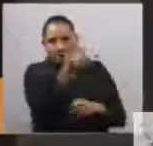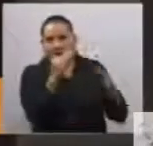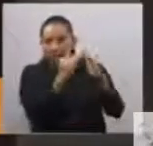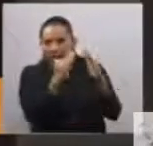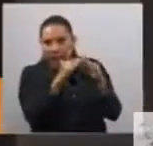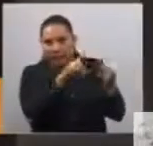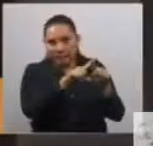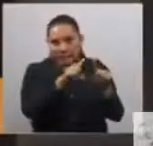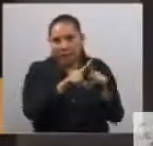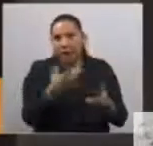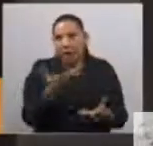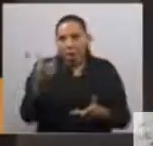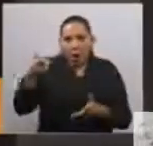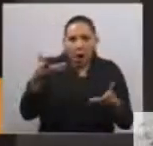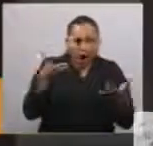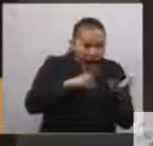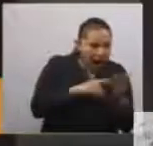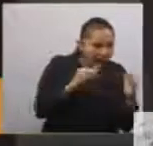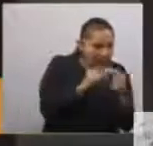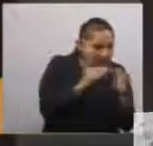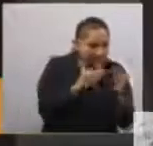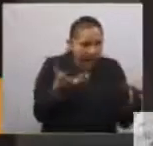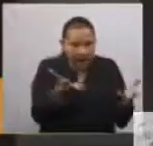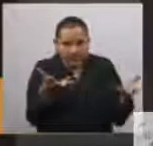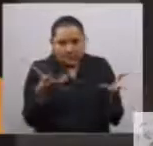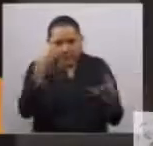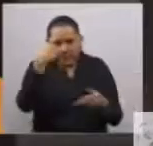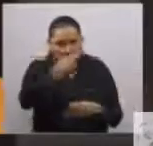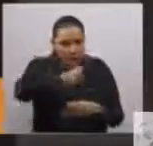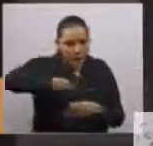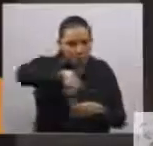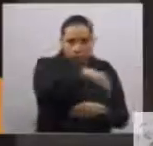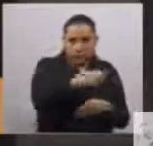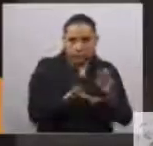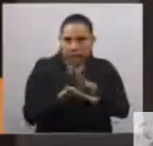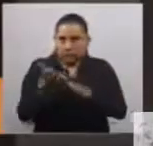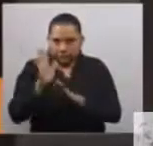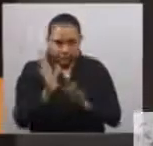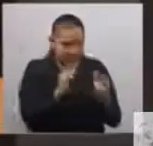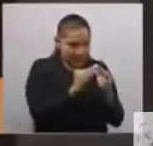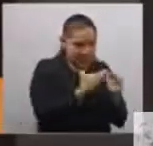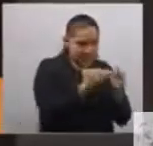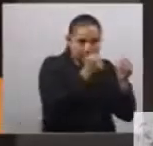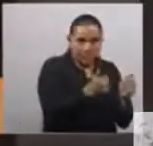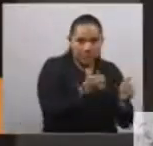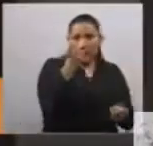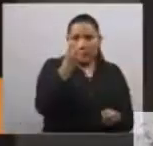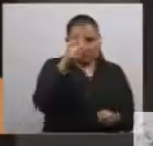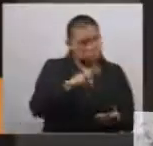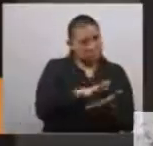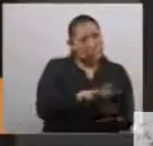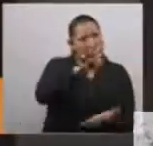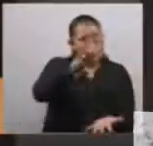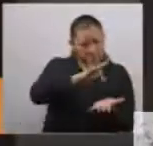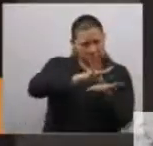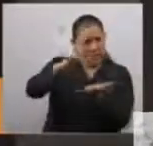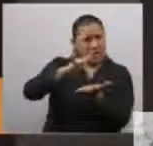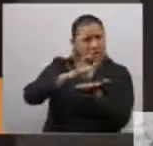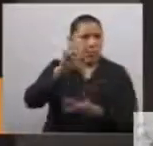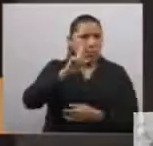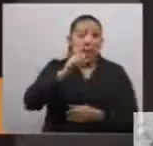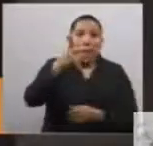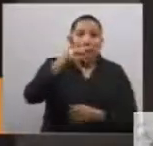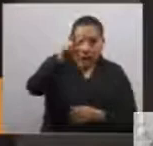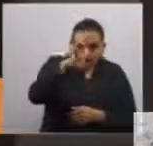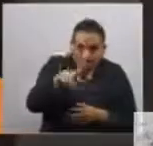quedarnos en casa. Todas estas tareas han sido poco valoradas y reconocidas y recaen fundamentalmente